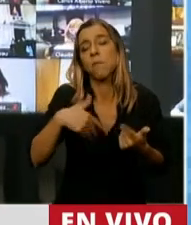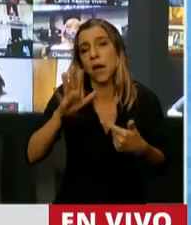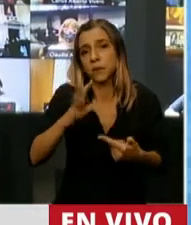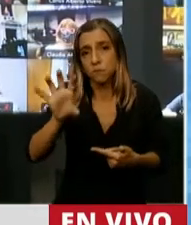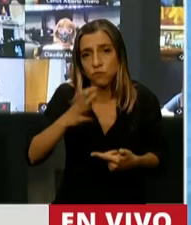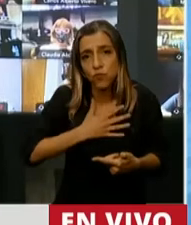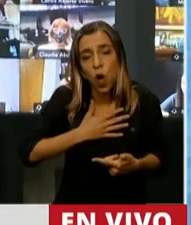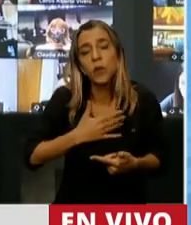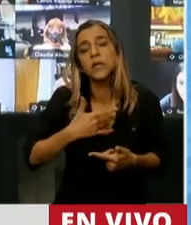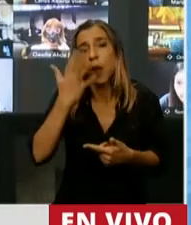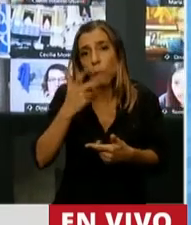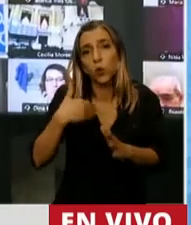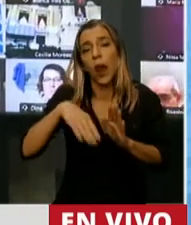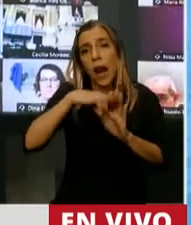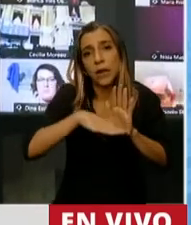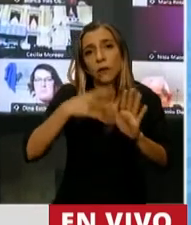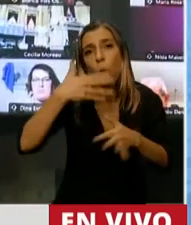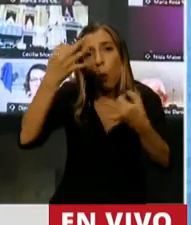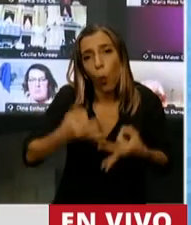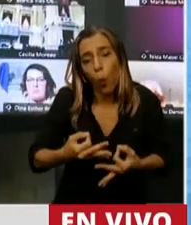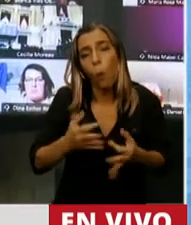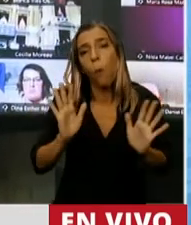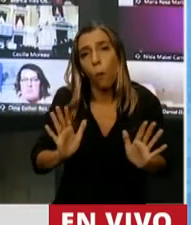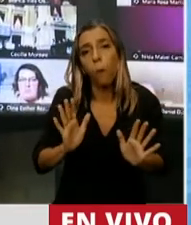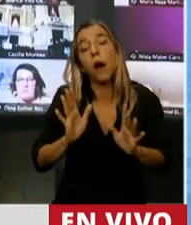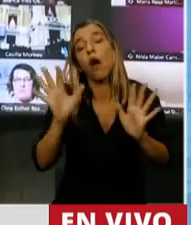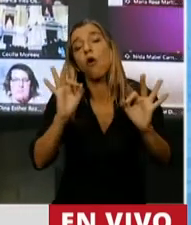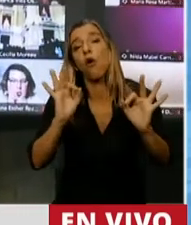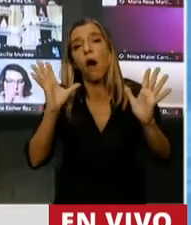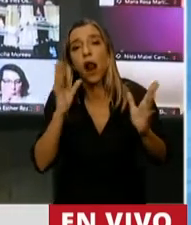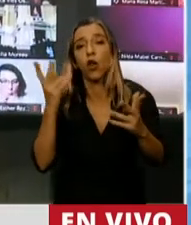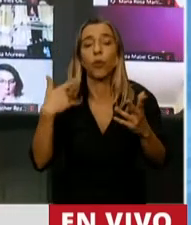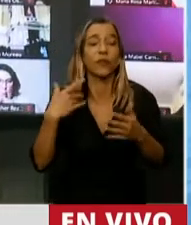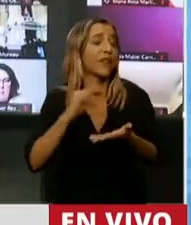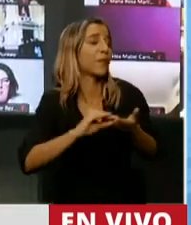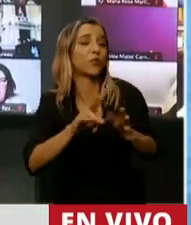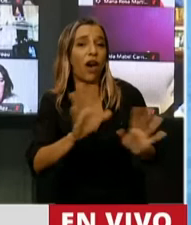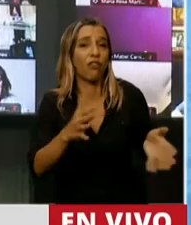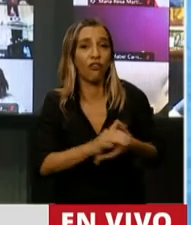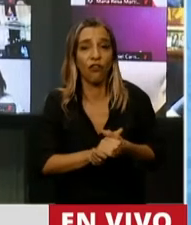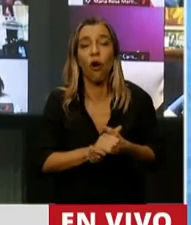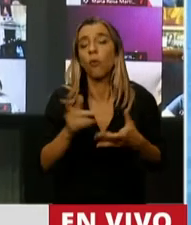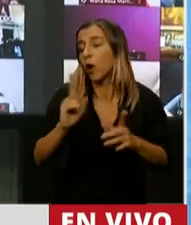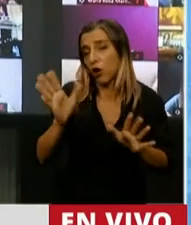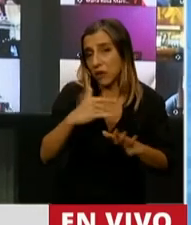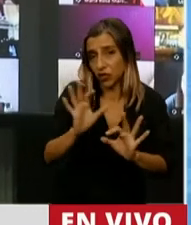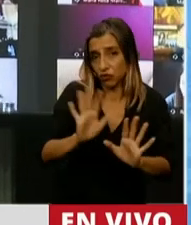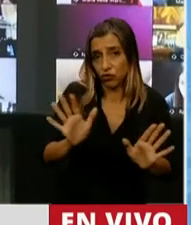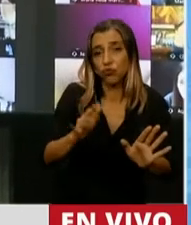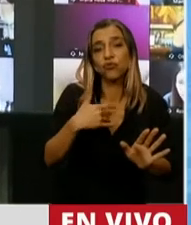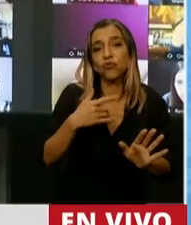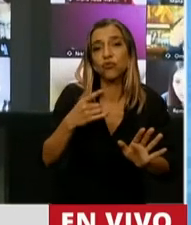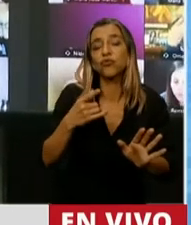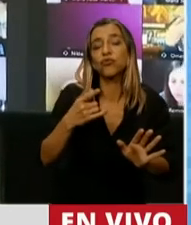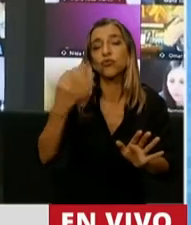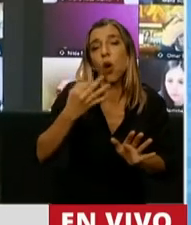que ese listado se cumpla, señor presidente. O por lo menos con el que se cumpla la mitad de eso me parece que estaríamos bien. Así que tiene